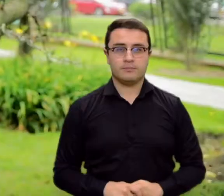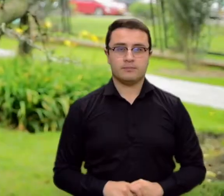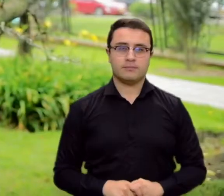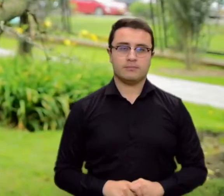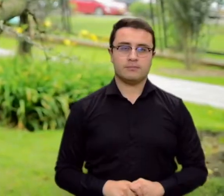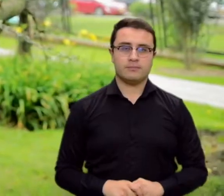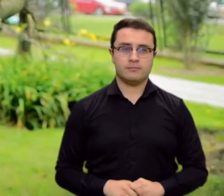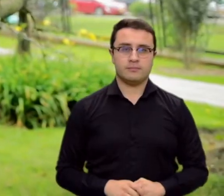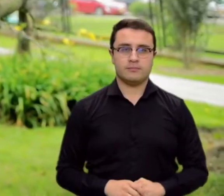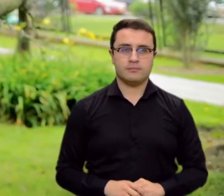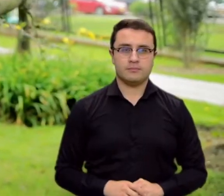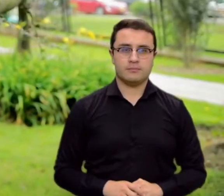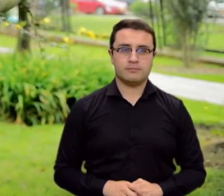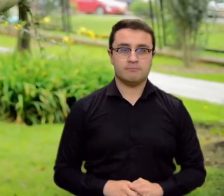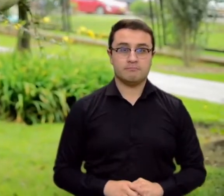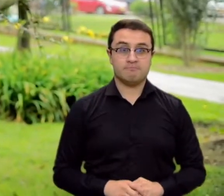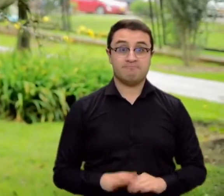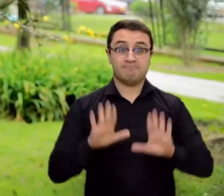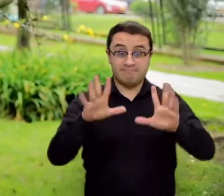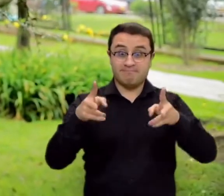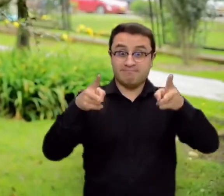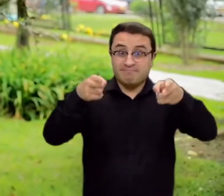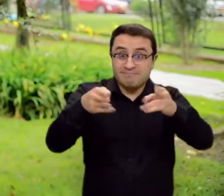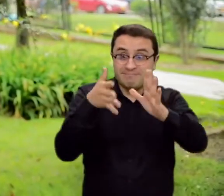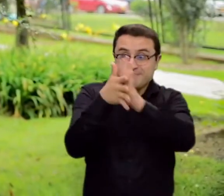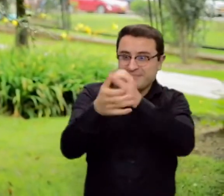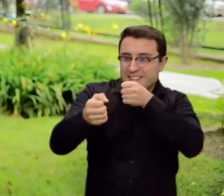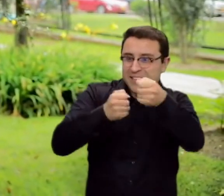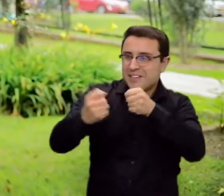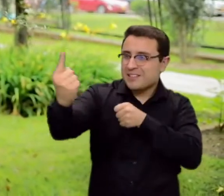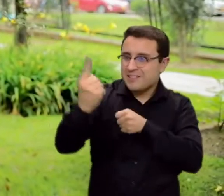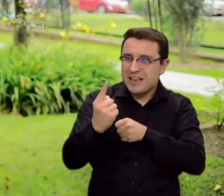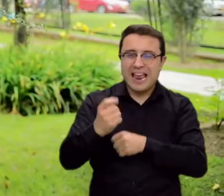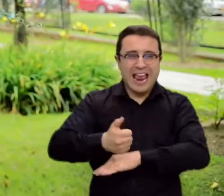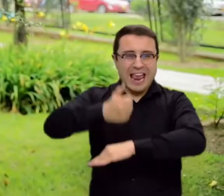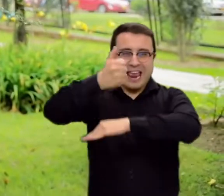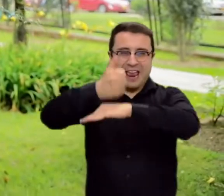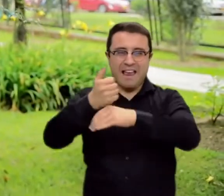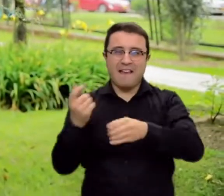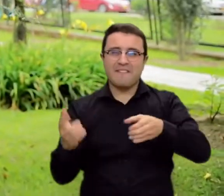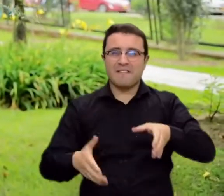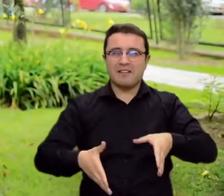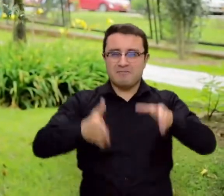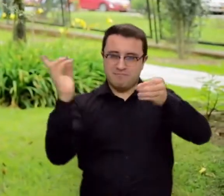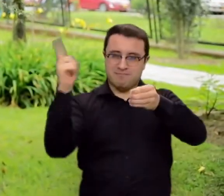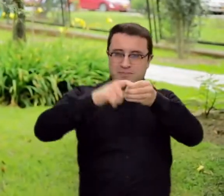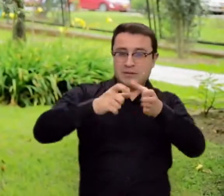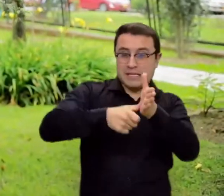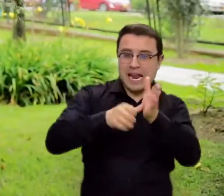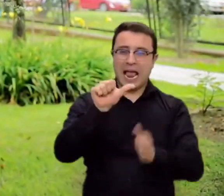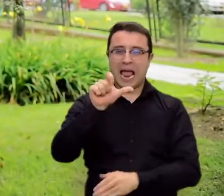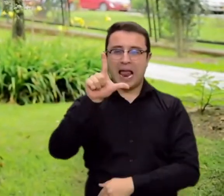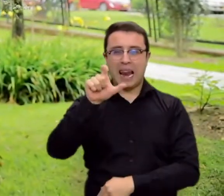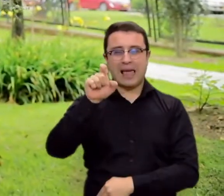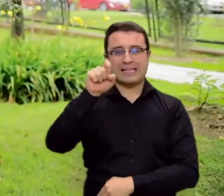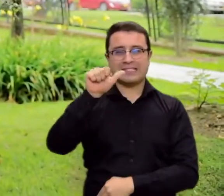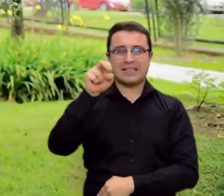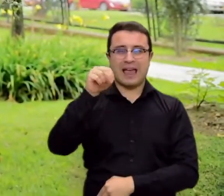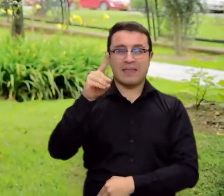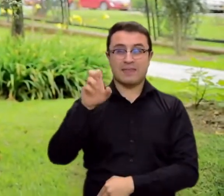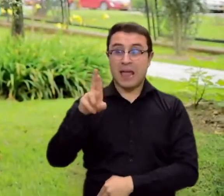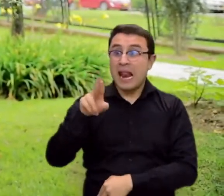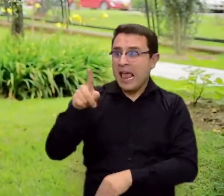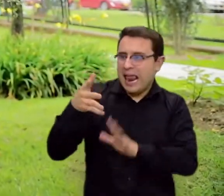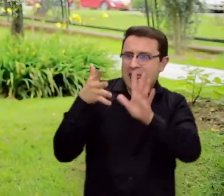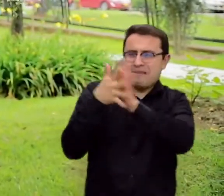Ya volvemos con la entrevista al Registrador Nacional del Estado Civil, Alexander Vega, con todos los detalles sobre estas elecciones